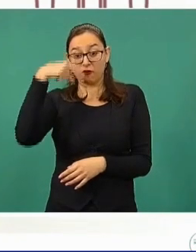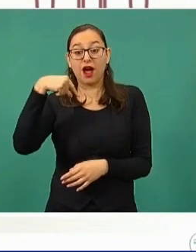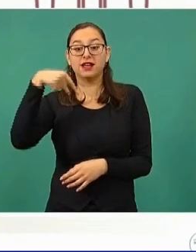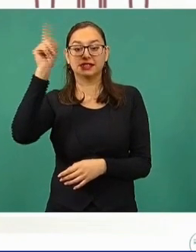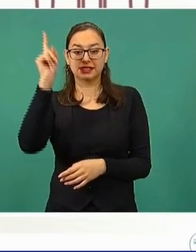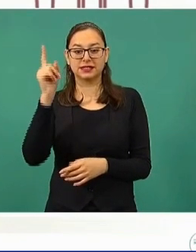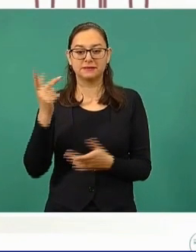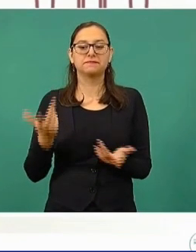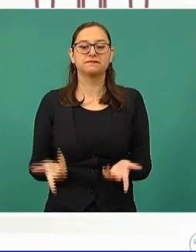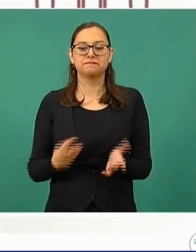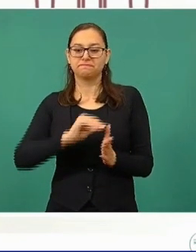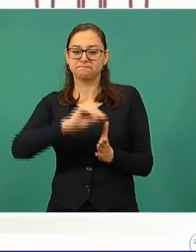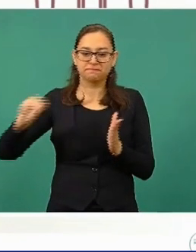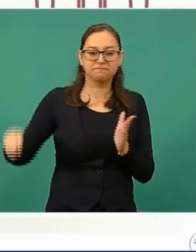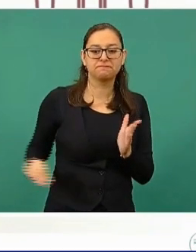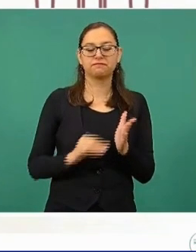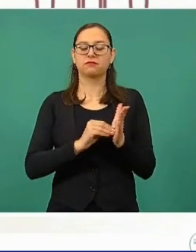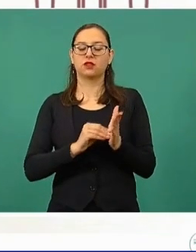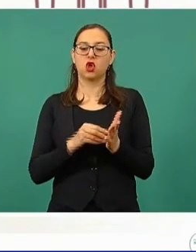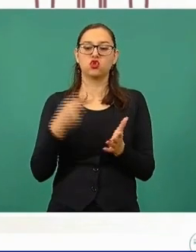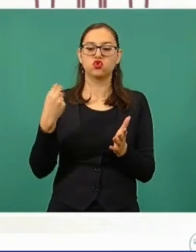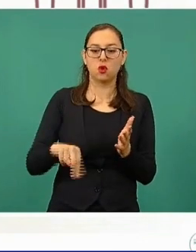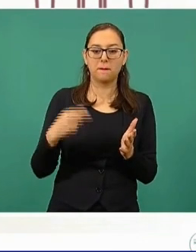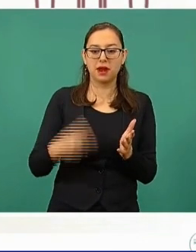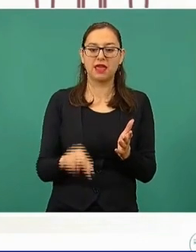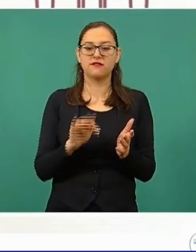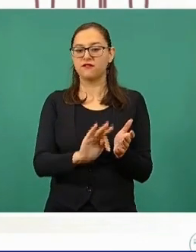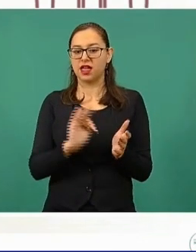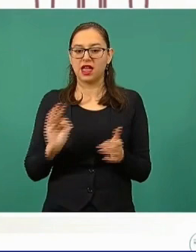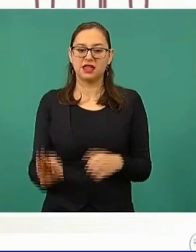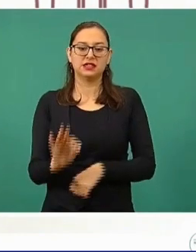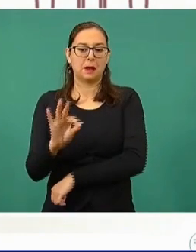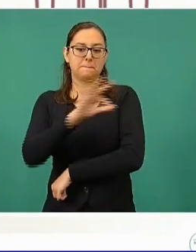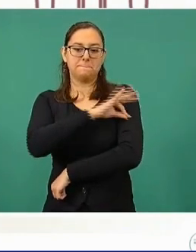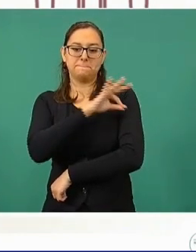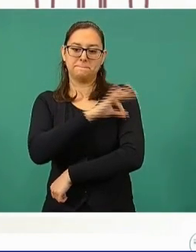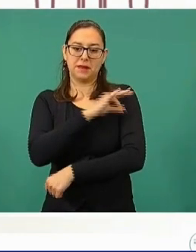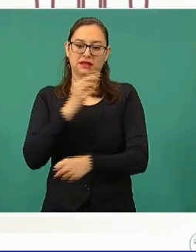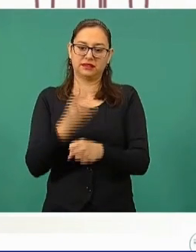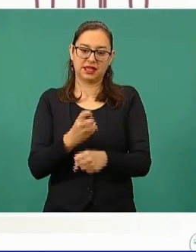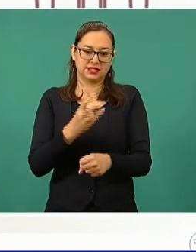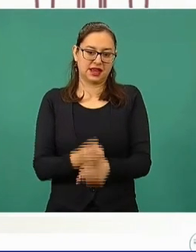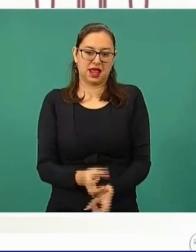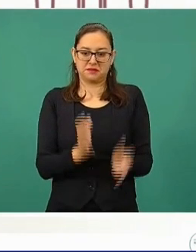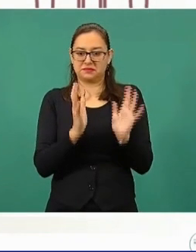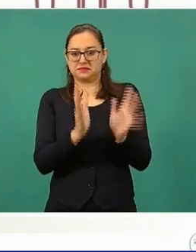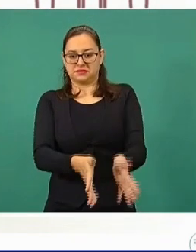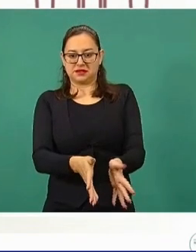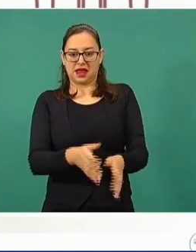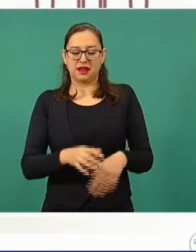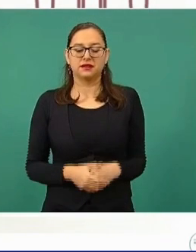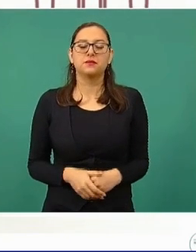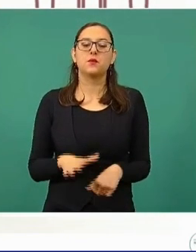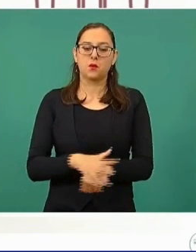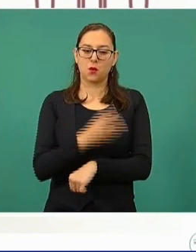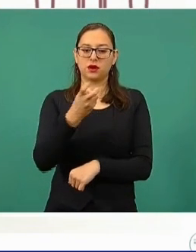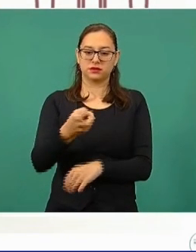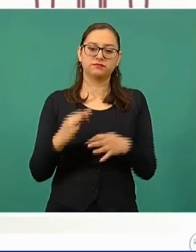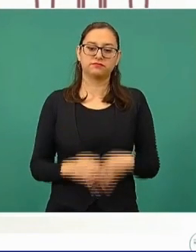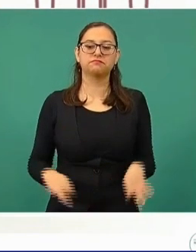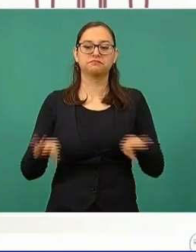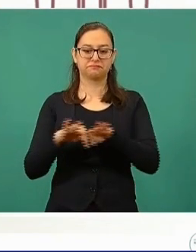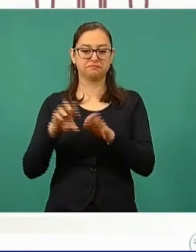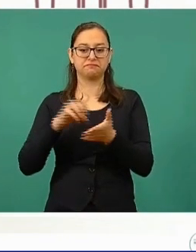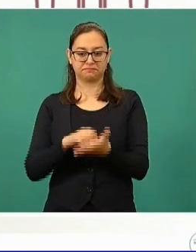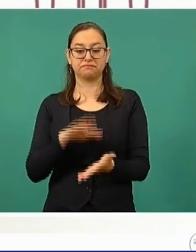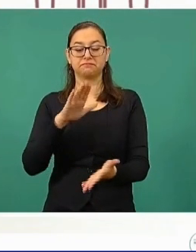fácil, solamente se agrega el lote y la fecha y ya tienen su comprobante. Entonces, es importante que se registre en la mecánica,